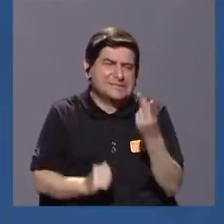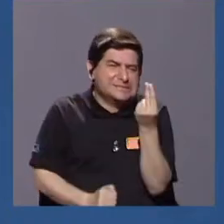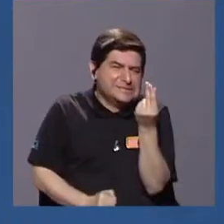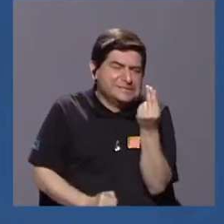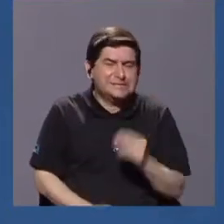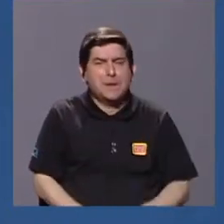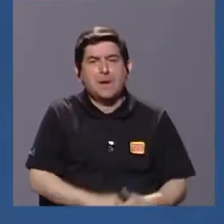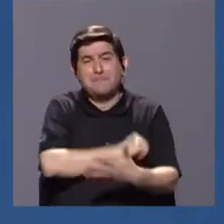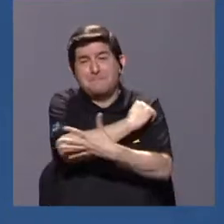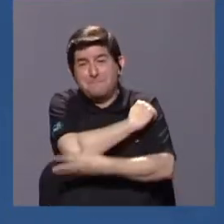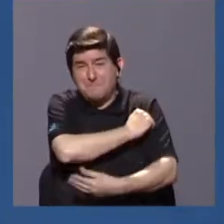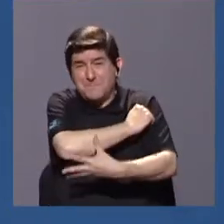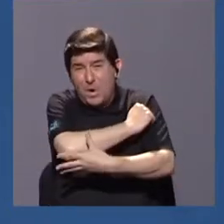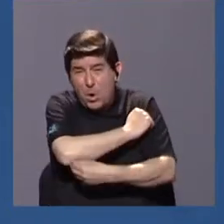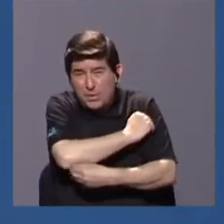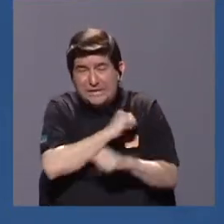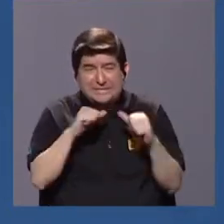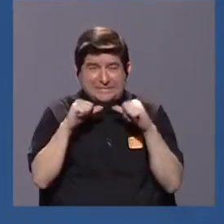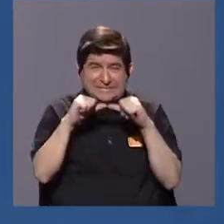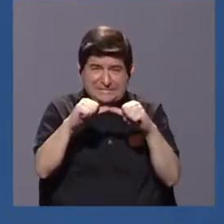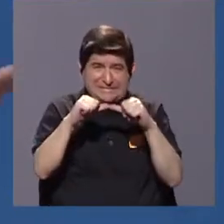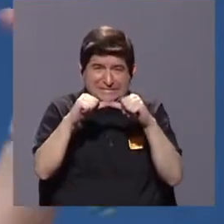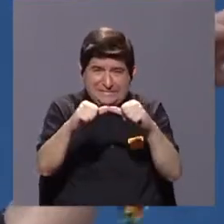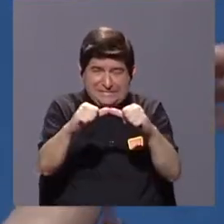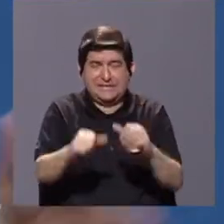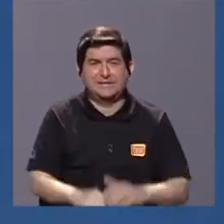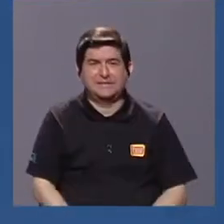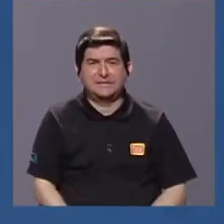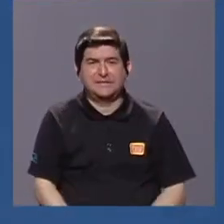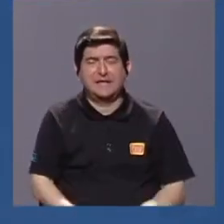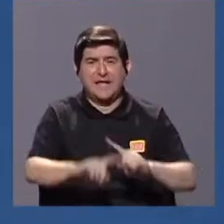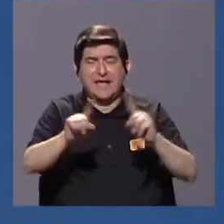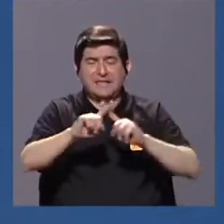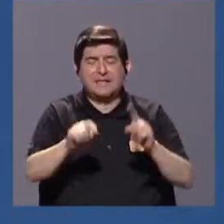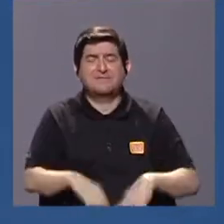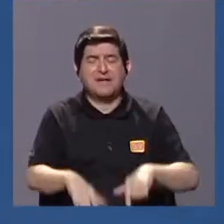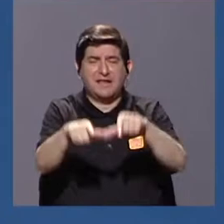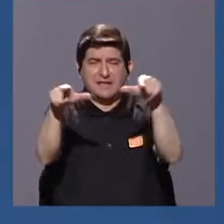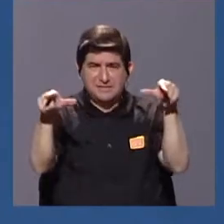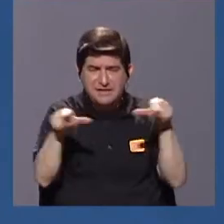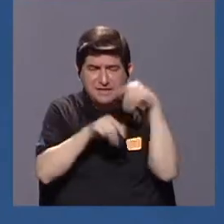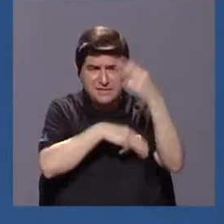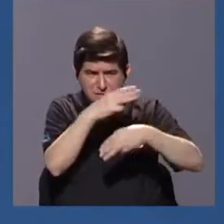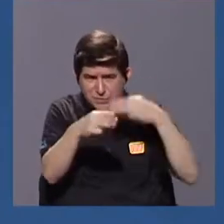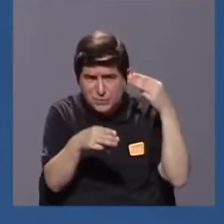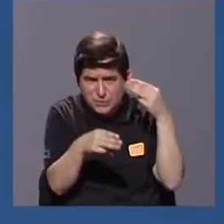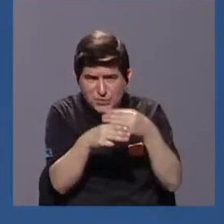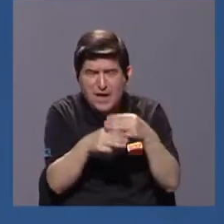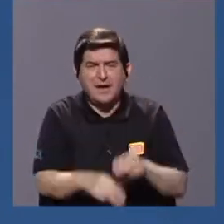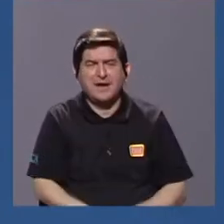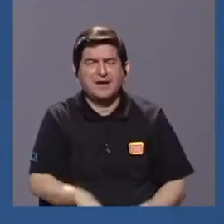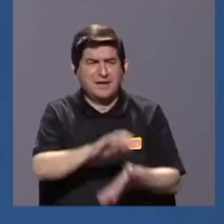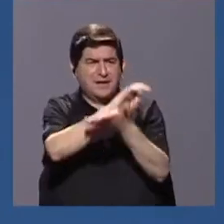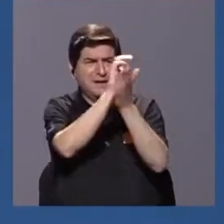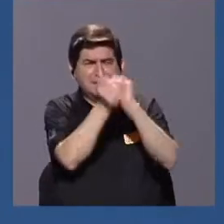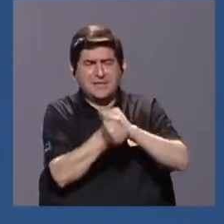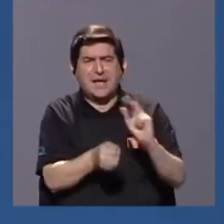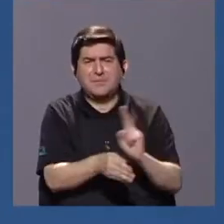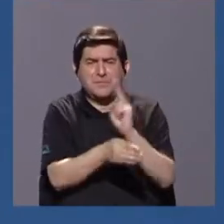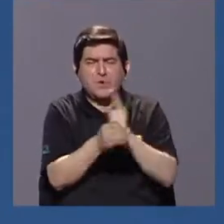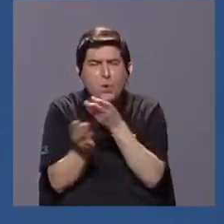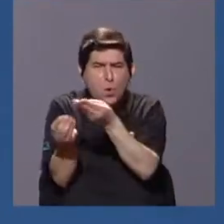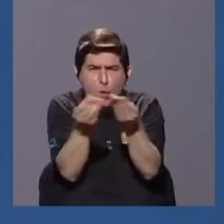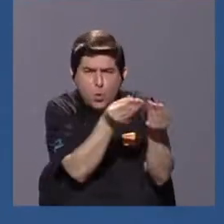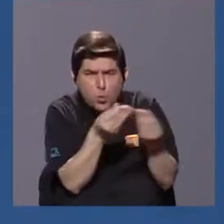en donde la pobreza es constante en muchas regiones geográficas, en donde el cambio del uso de suelo